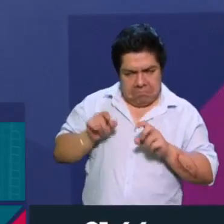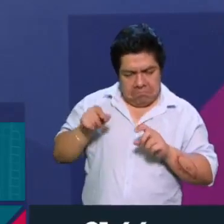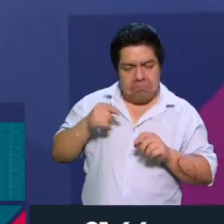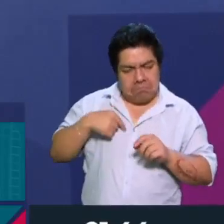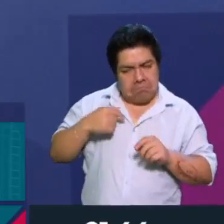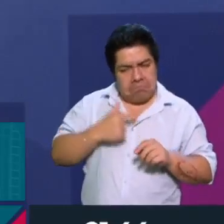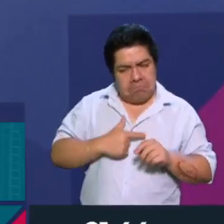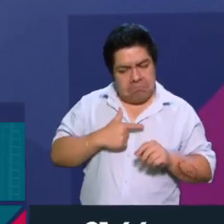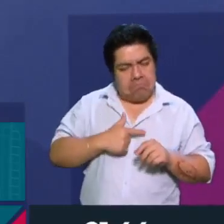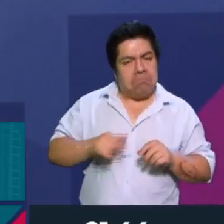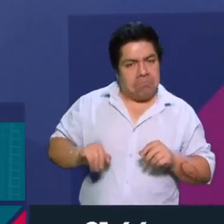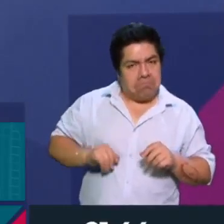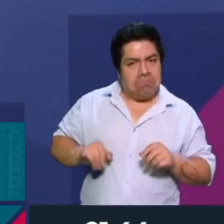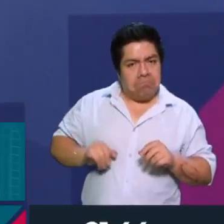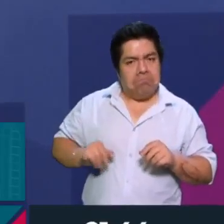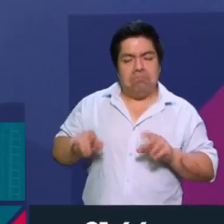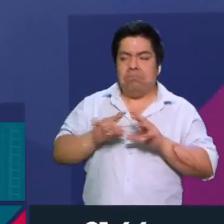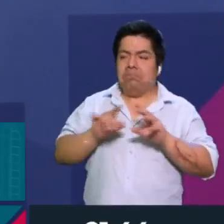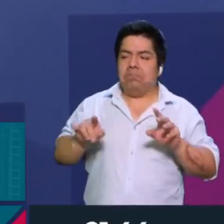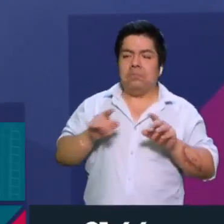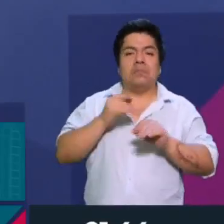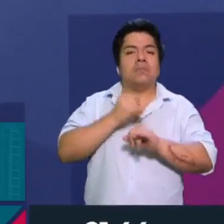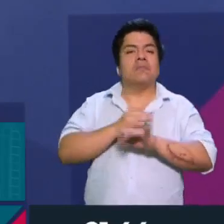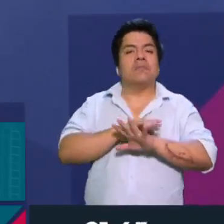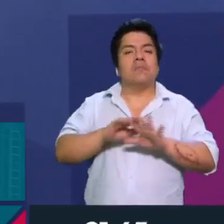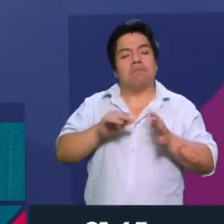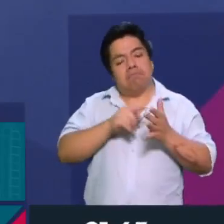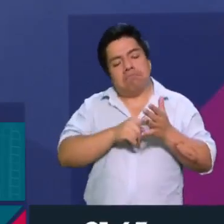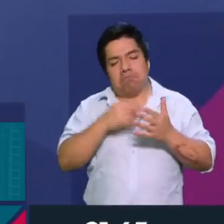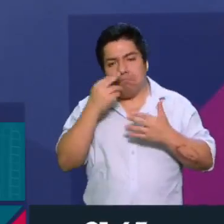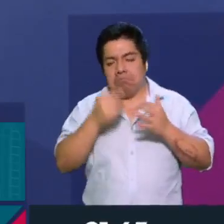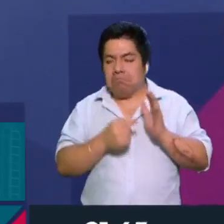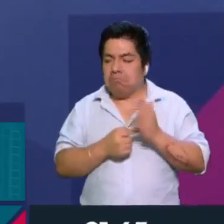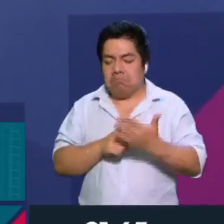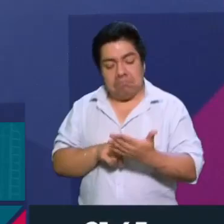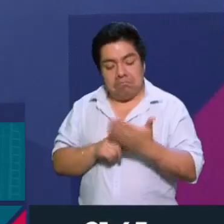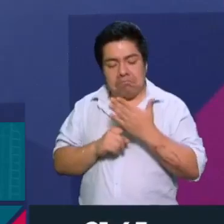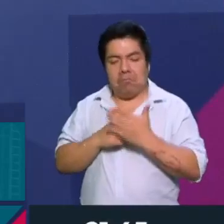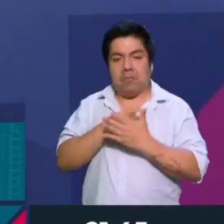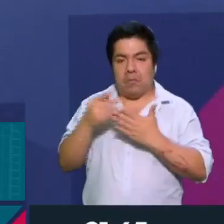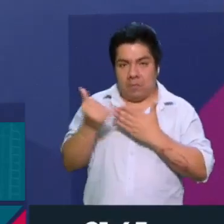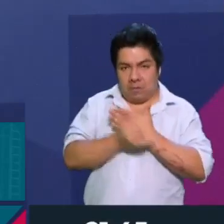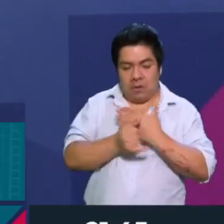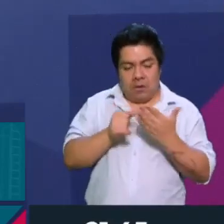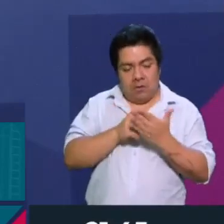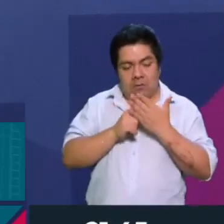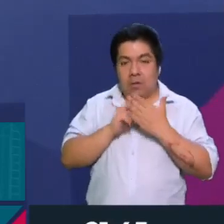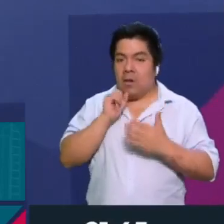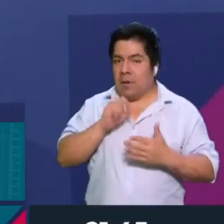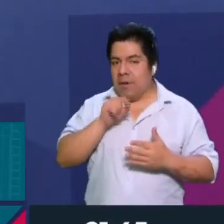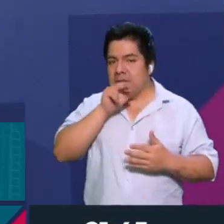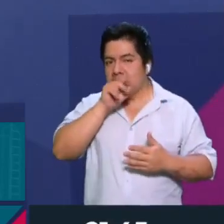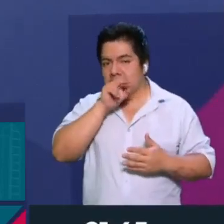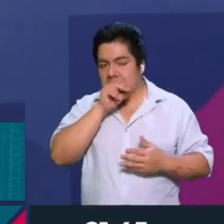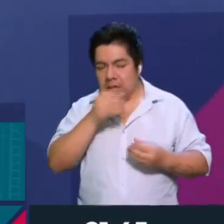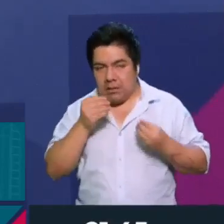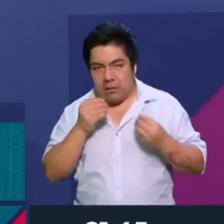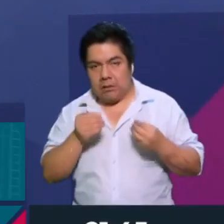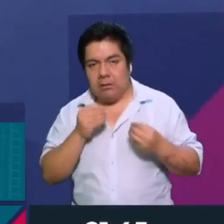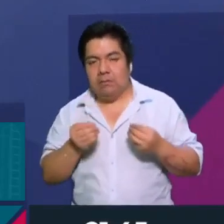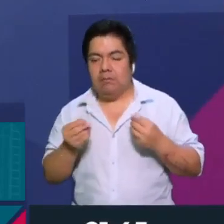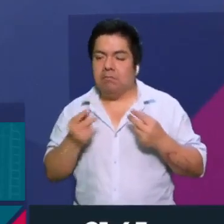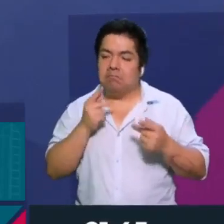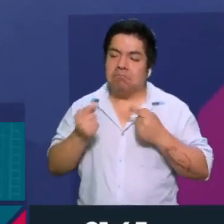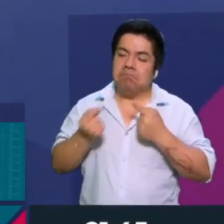un boceto de iniciativa que me van a presentar porque están muy preocupados por el tema y vamos a